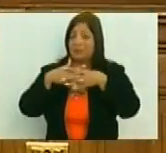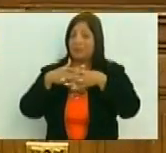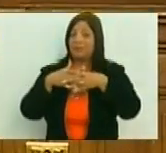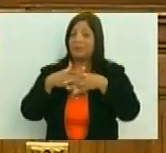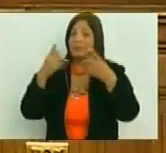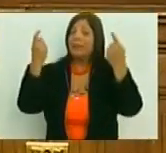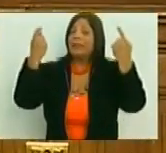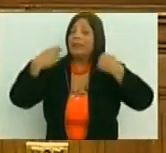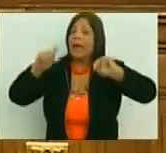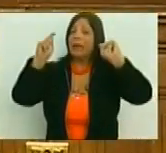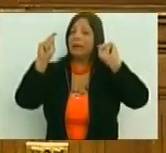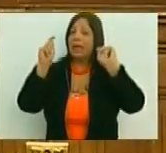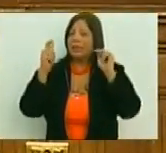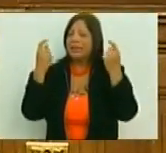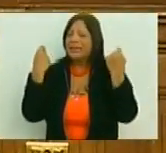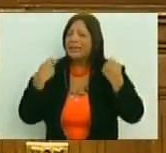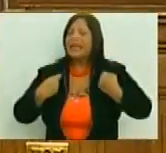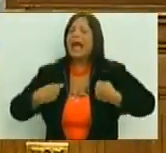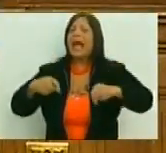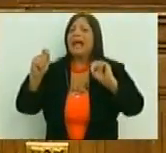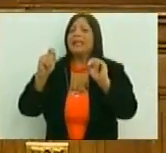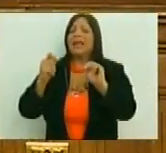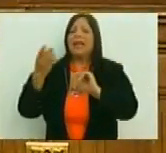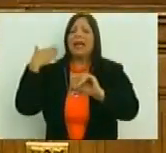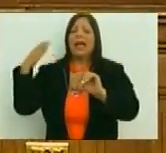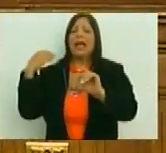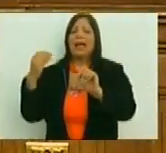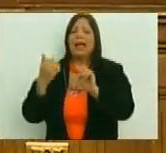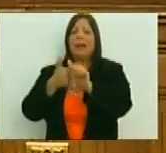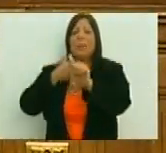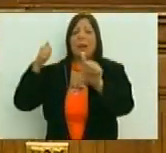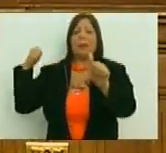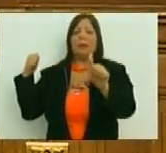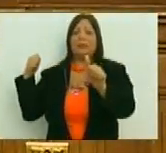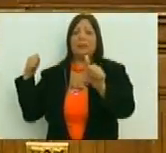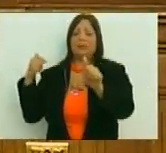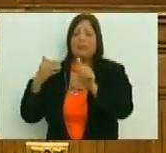pretende retrotraernos a la condición de patio trasero